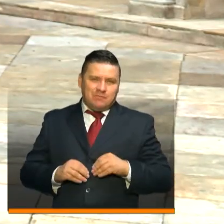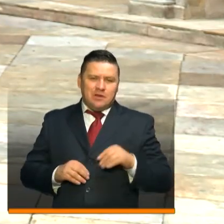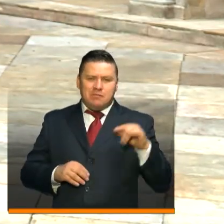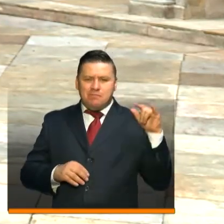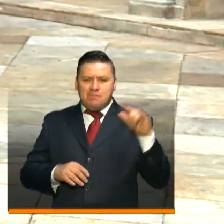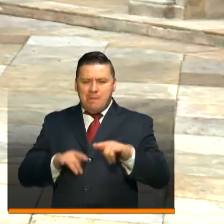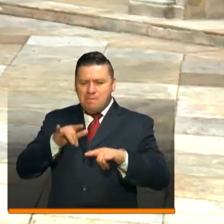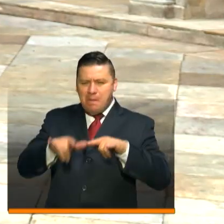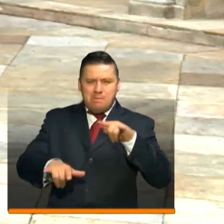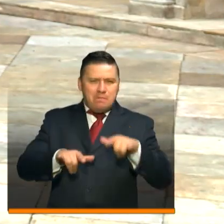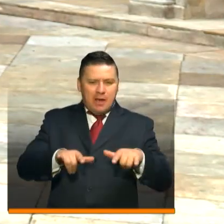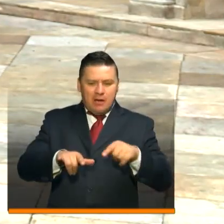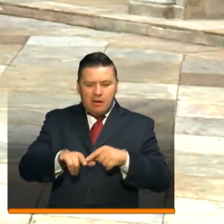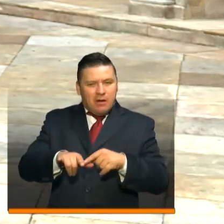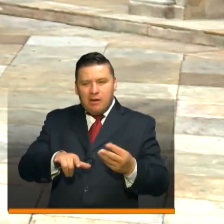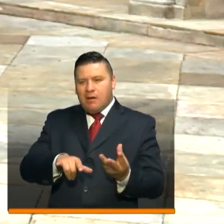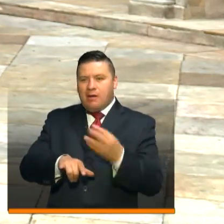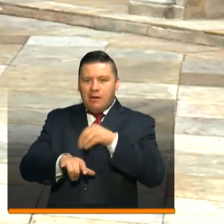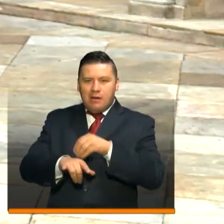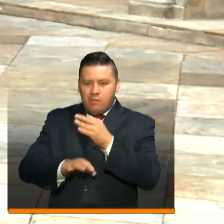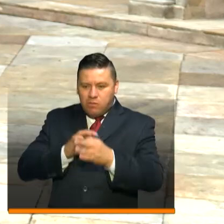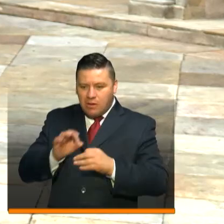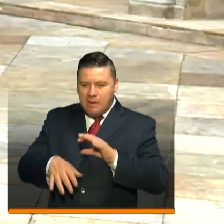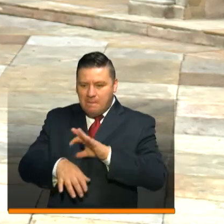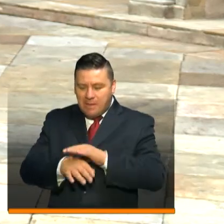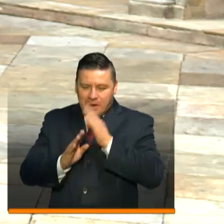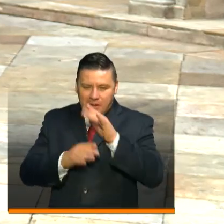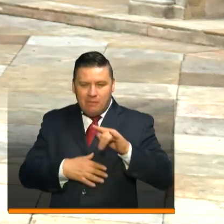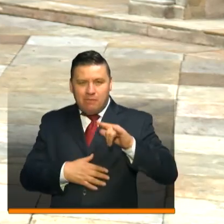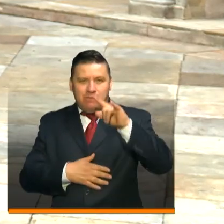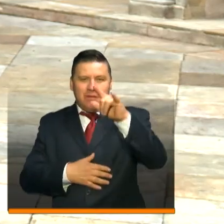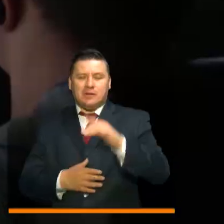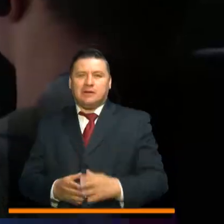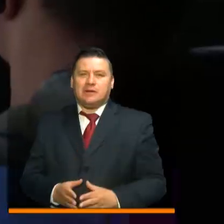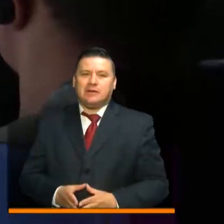aviones para convertirlos en unidades de cuidados intensivos en el aire.